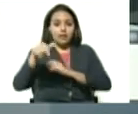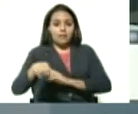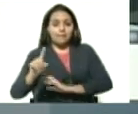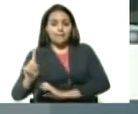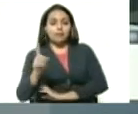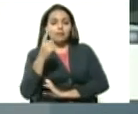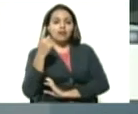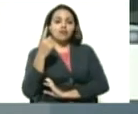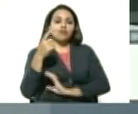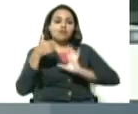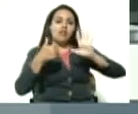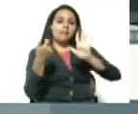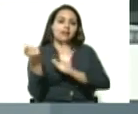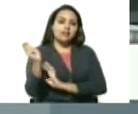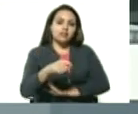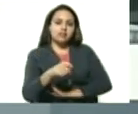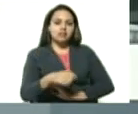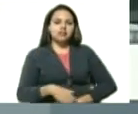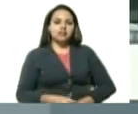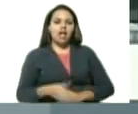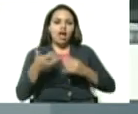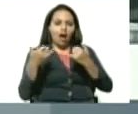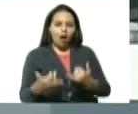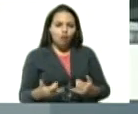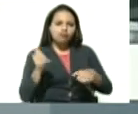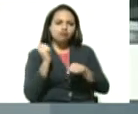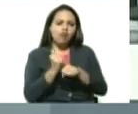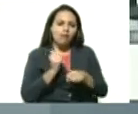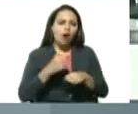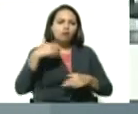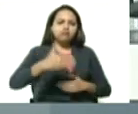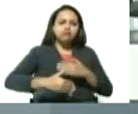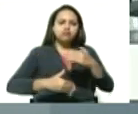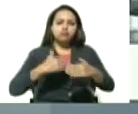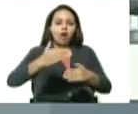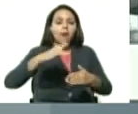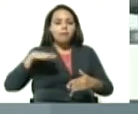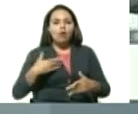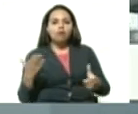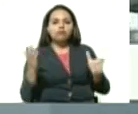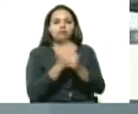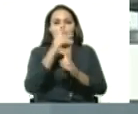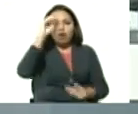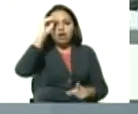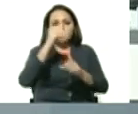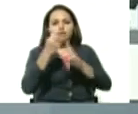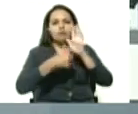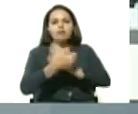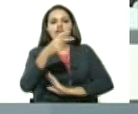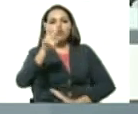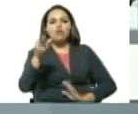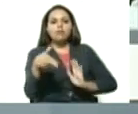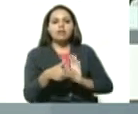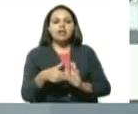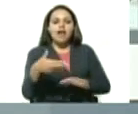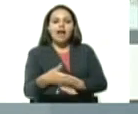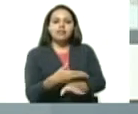semestre, lo que indica que vamos en el ritmo adecuado para cumplir con la meta que usted nos estableció de las 2.000 unidades a final de año.